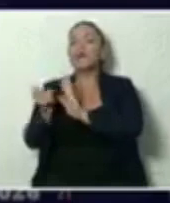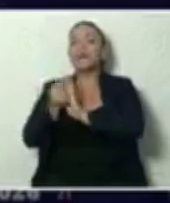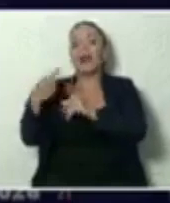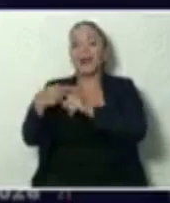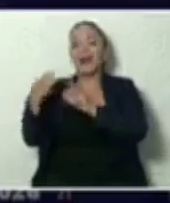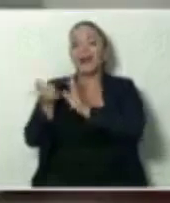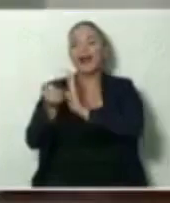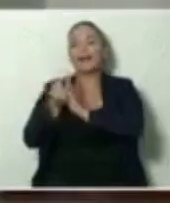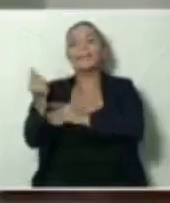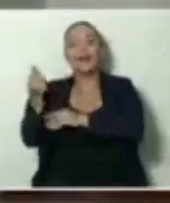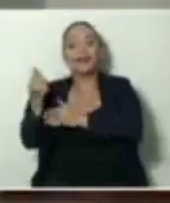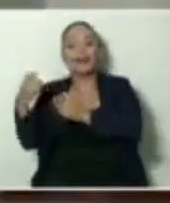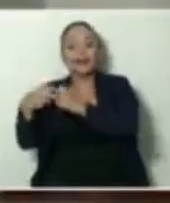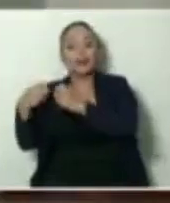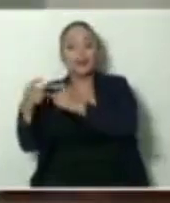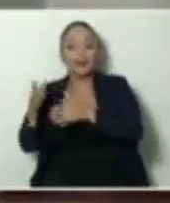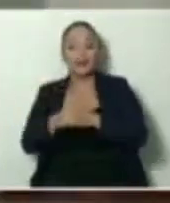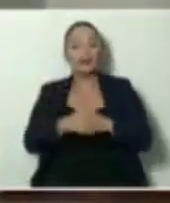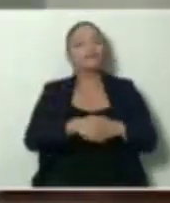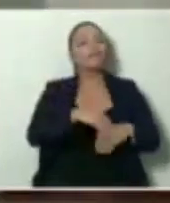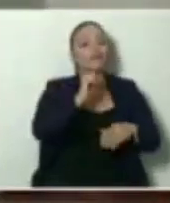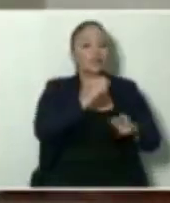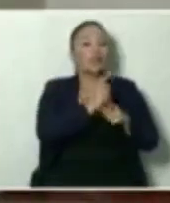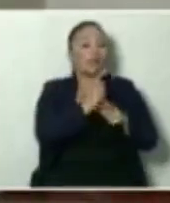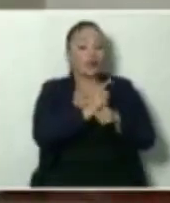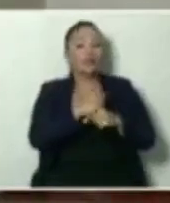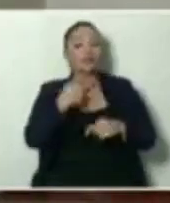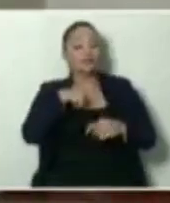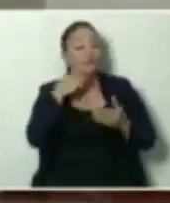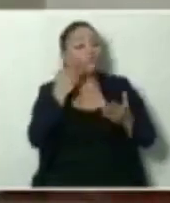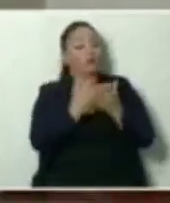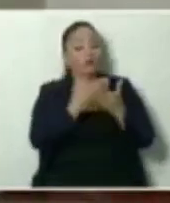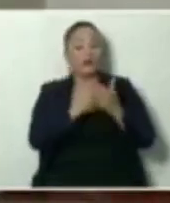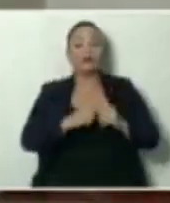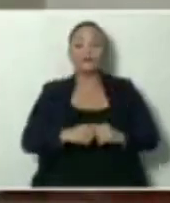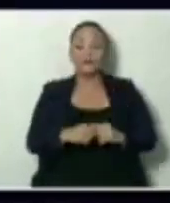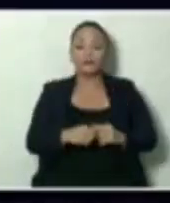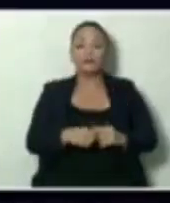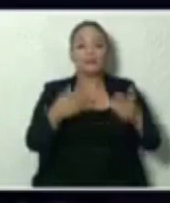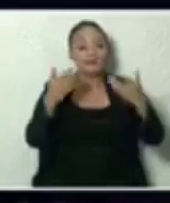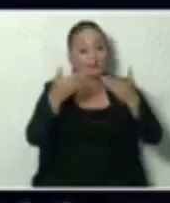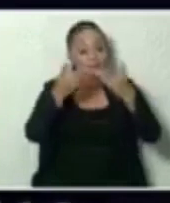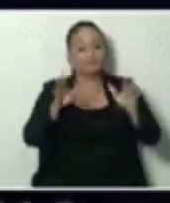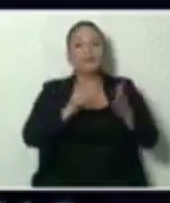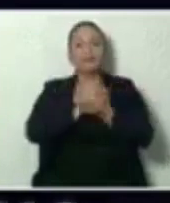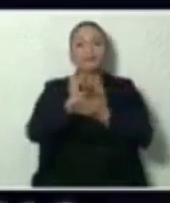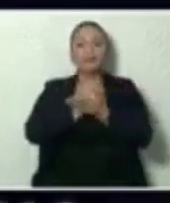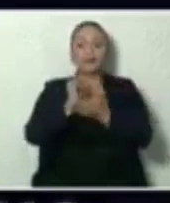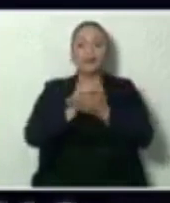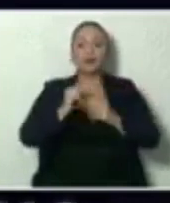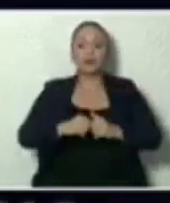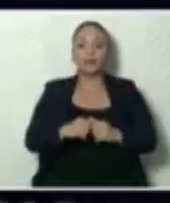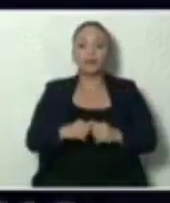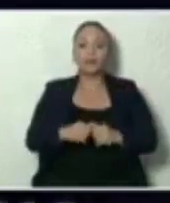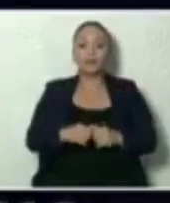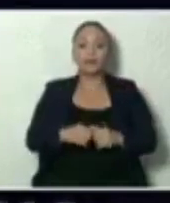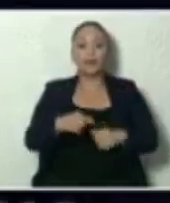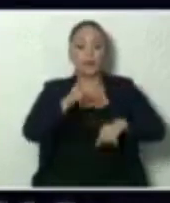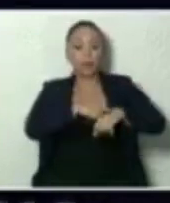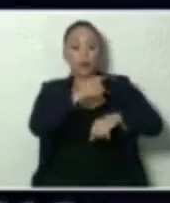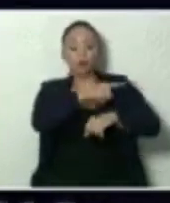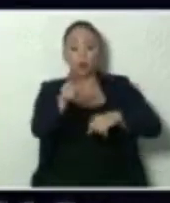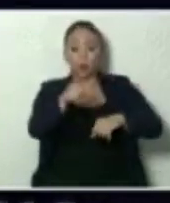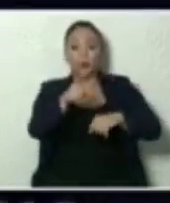electrónicamente. Sí, son correctos a lo que pudimos verificar y está ordenada una investigación, pero en el momento en que usted sacó la nota lo mandamos a